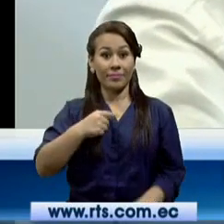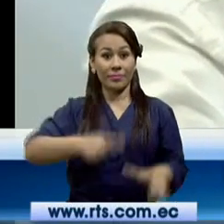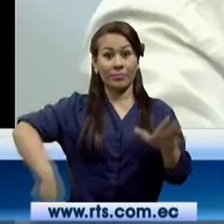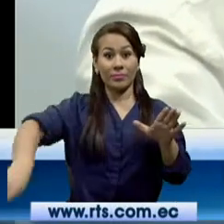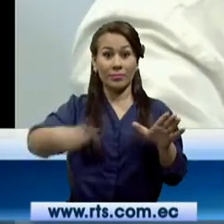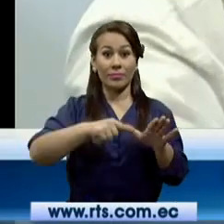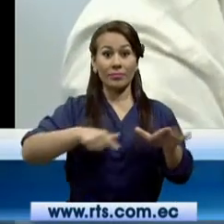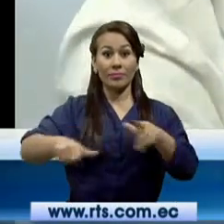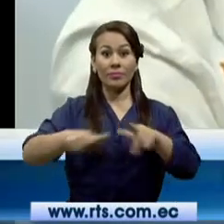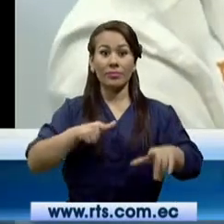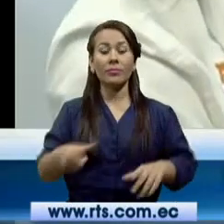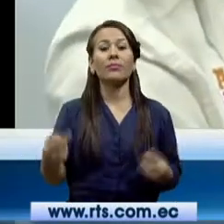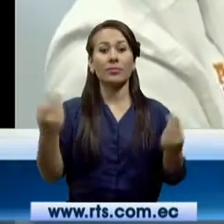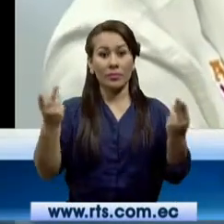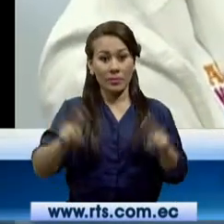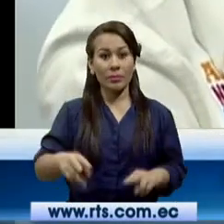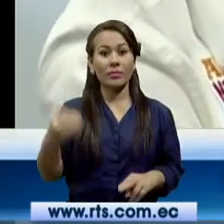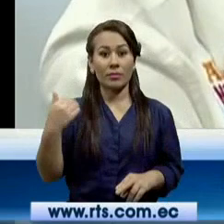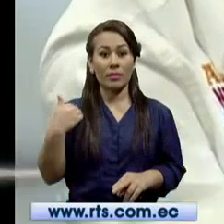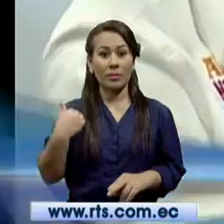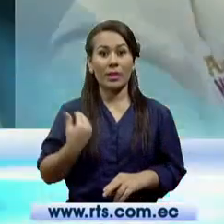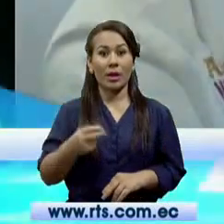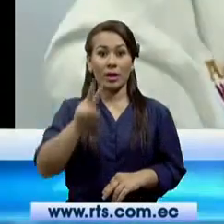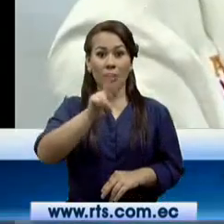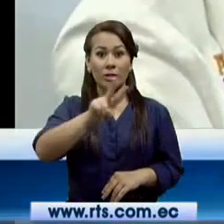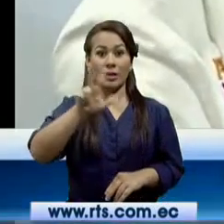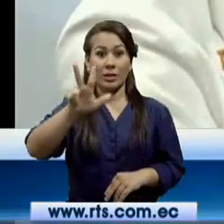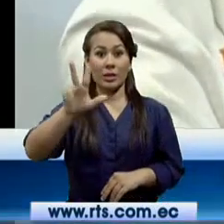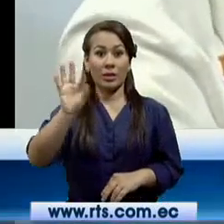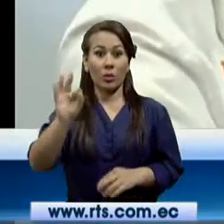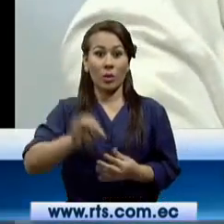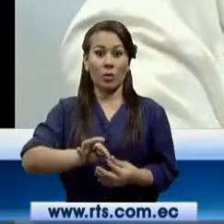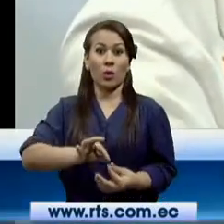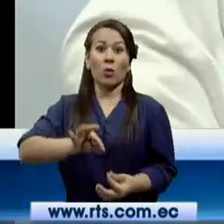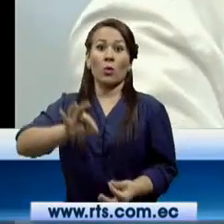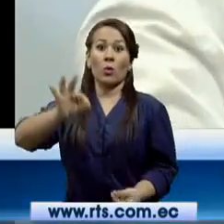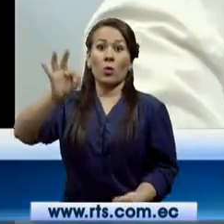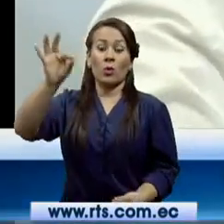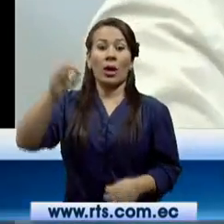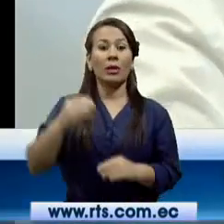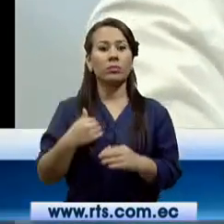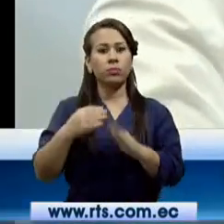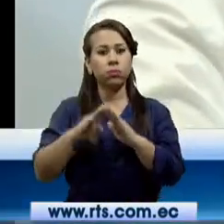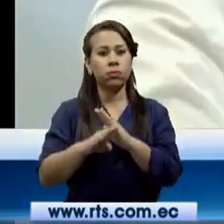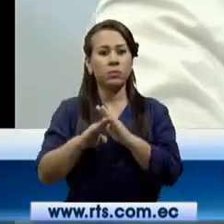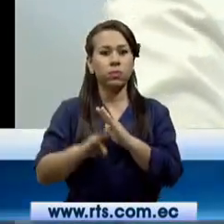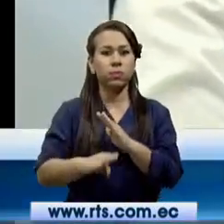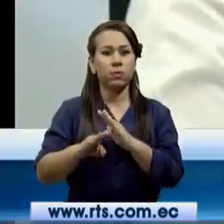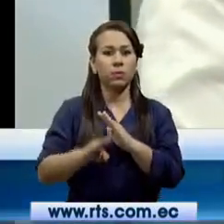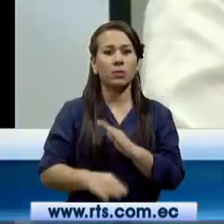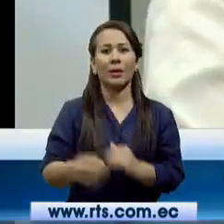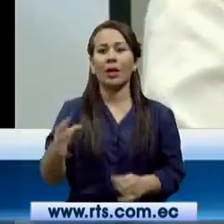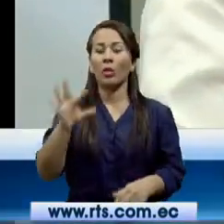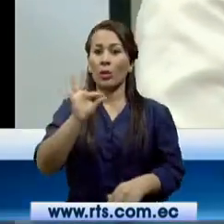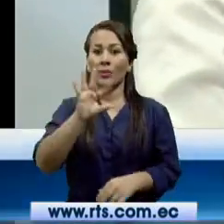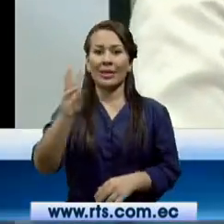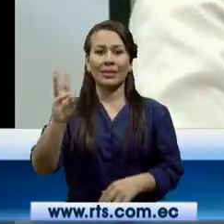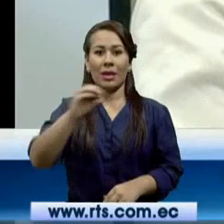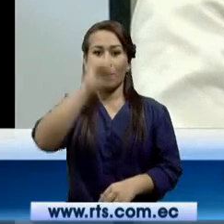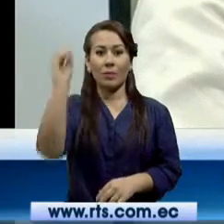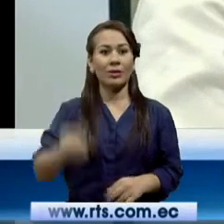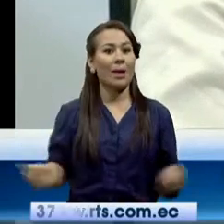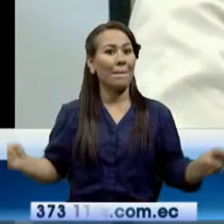también que, a pesar de que es 239 metros más baja que el Éveres, es 96%